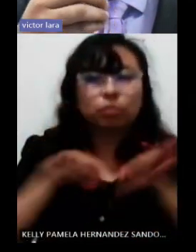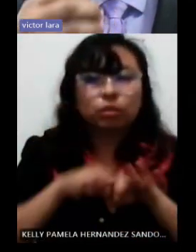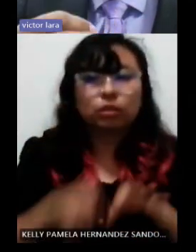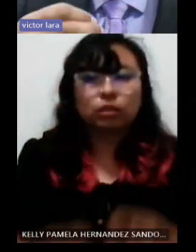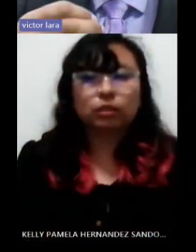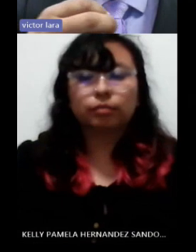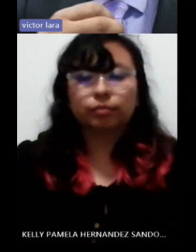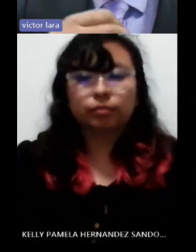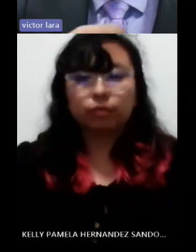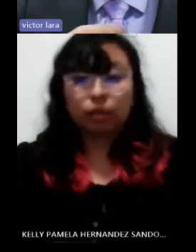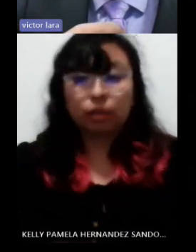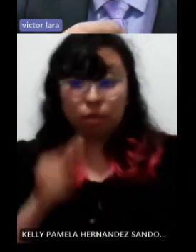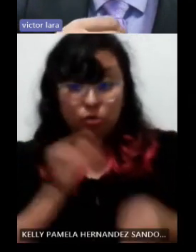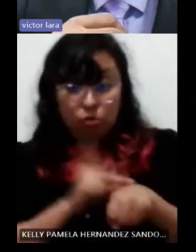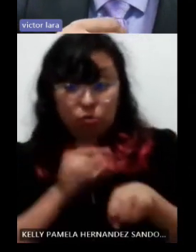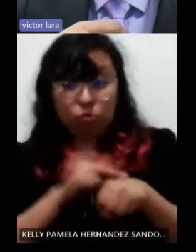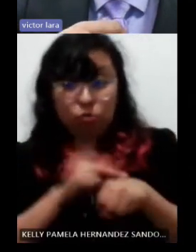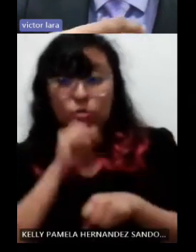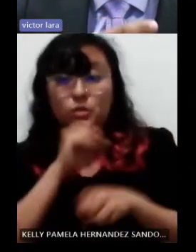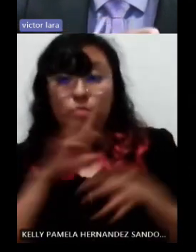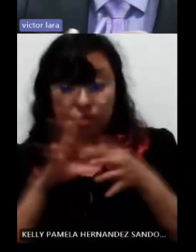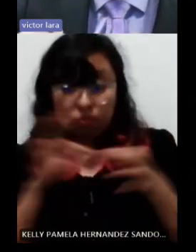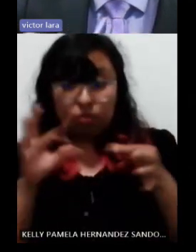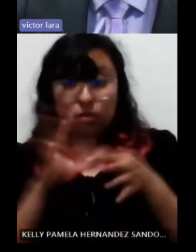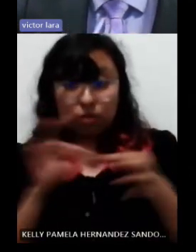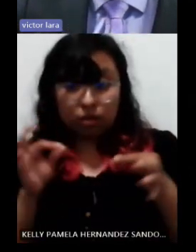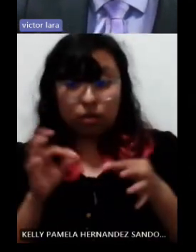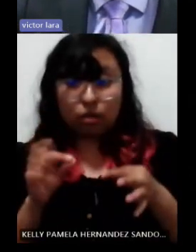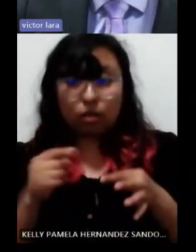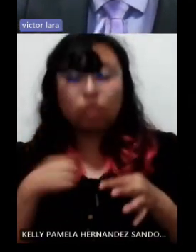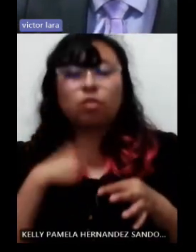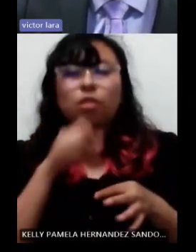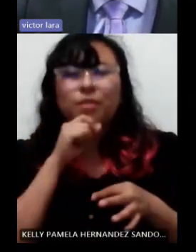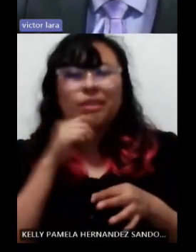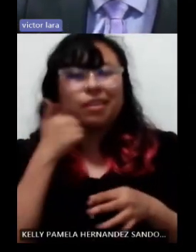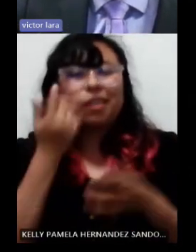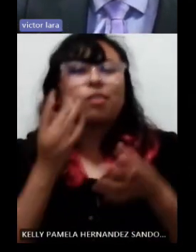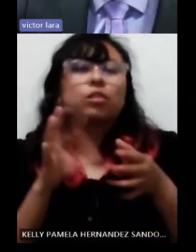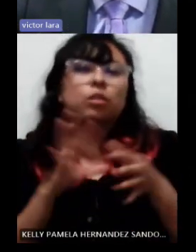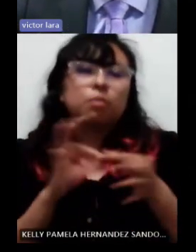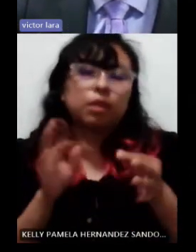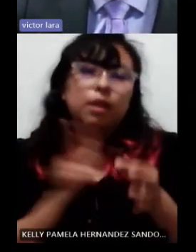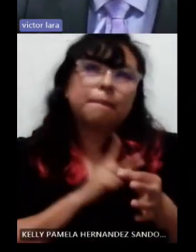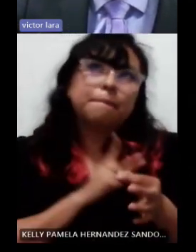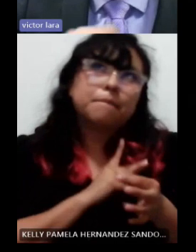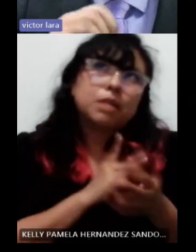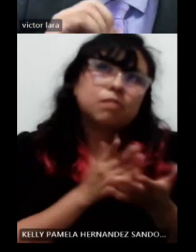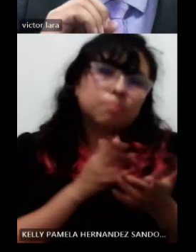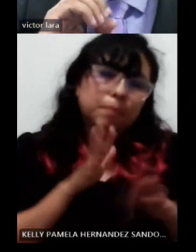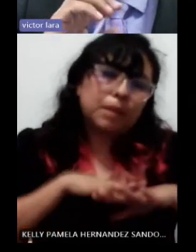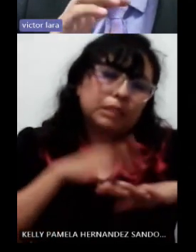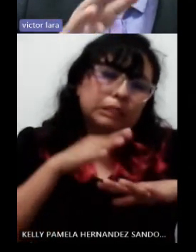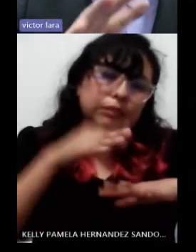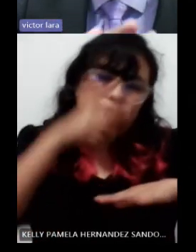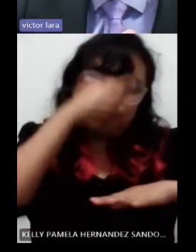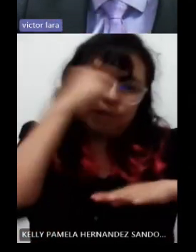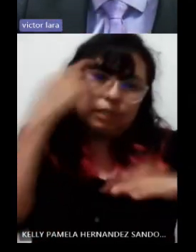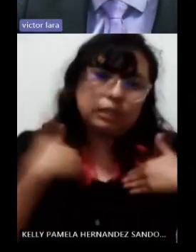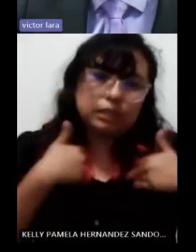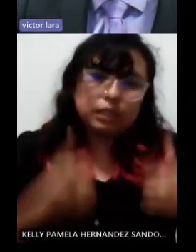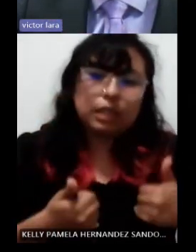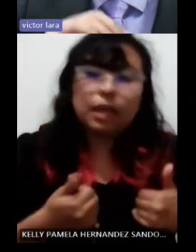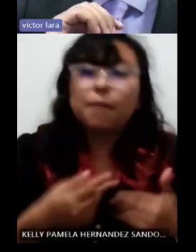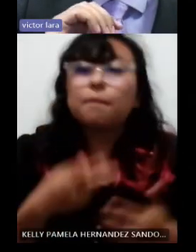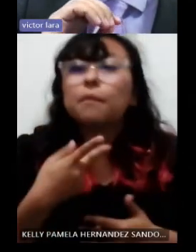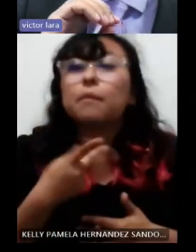los doctores han mencionado y yo lo quiero traducir tal vez un poco de manera accesible es que todos los